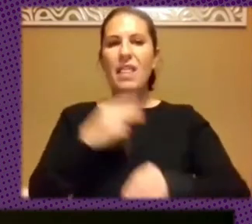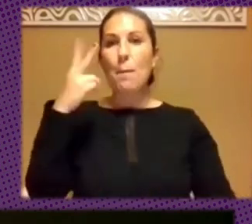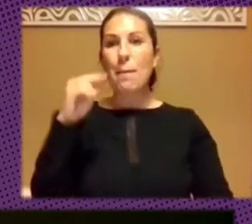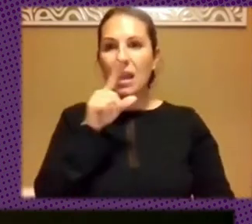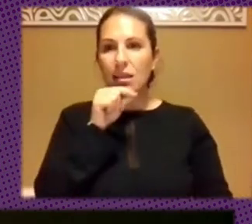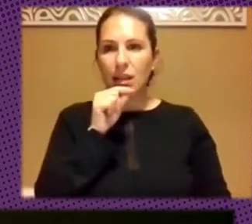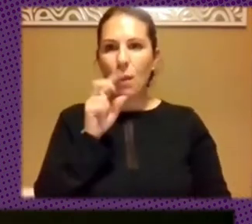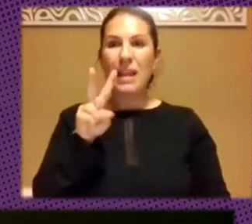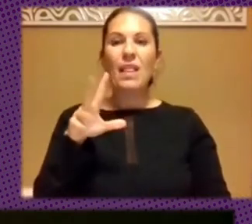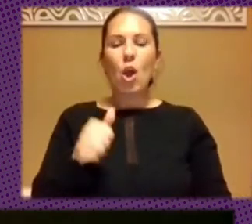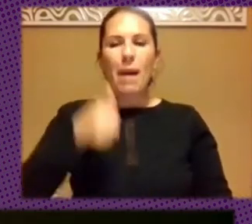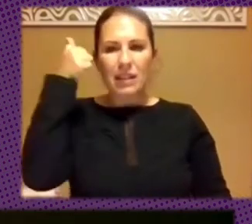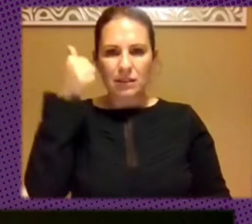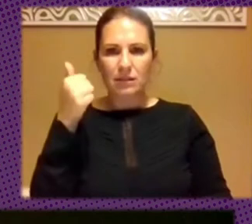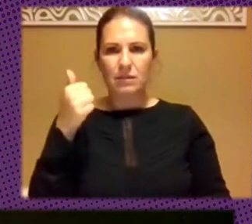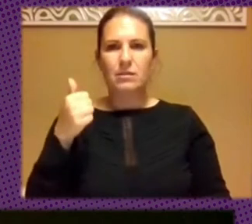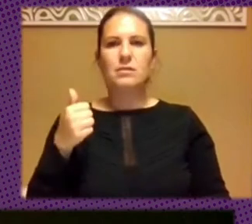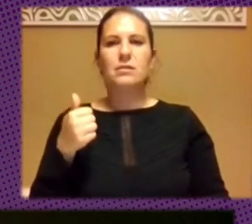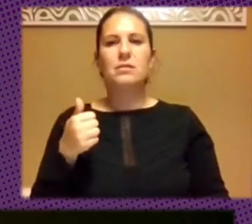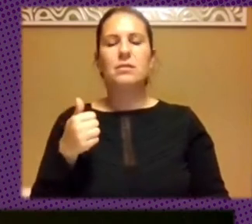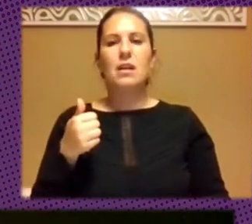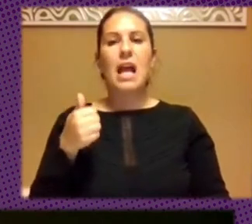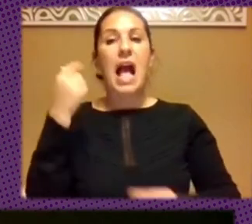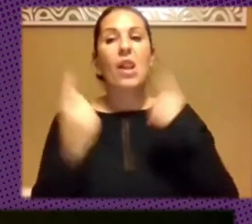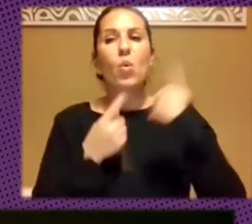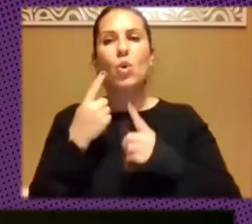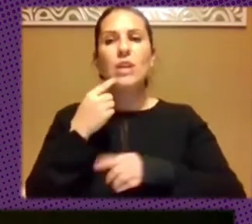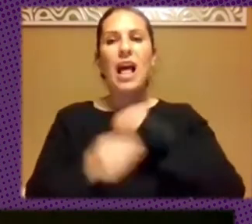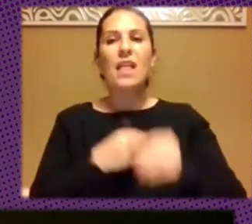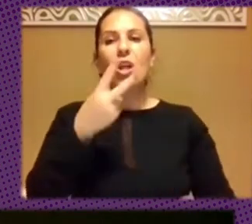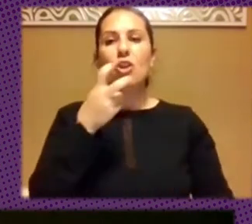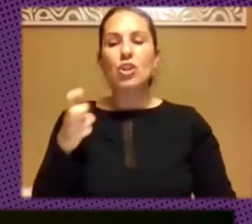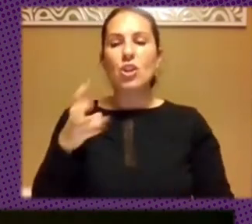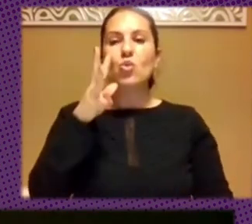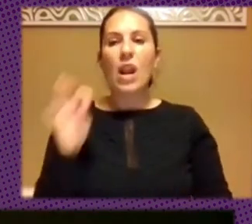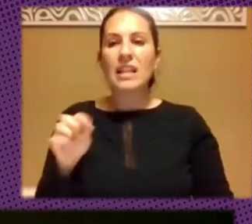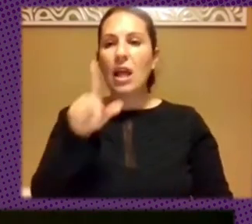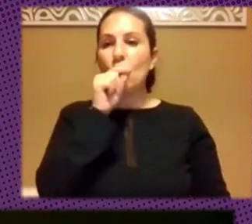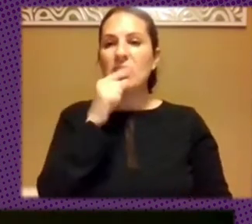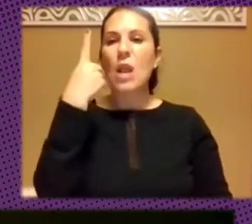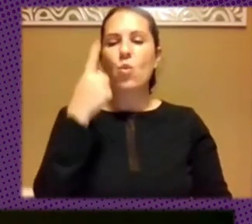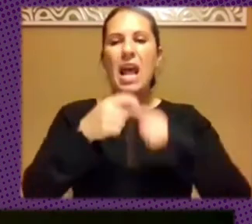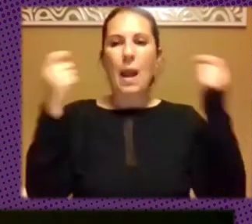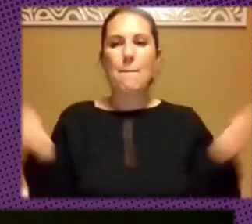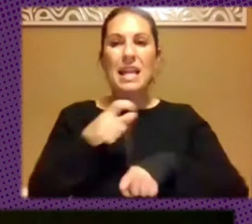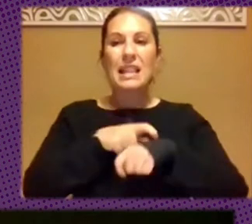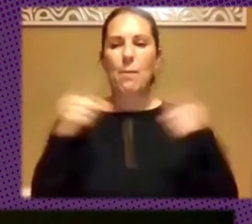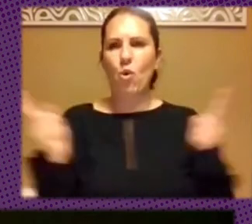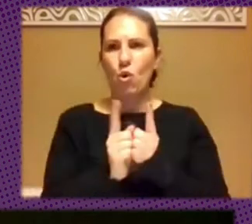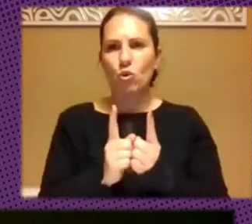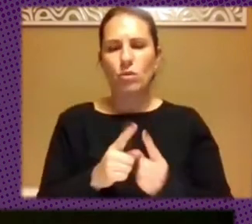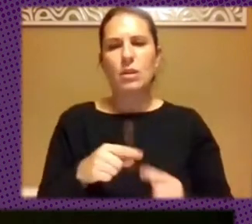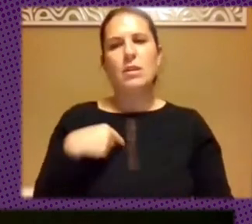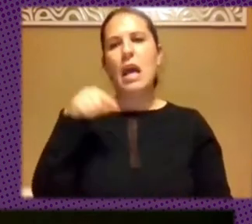más de veinticinco tweets. Y aún hay algunos que hacían doscientos cuarenta tweets en una campaña en un tiempo muy limitado. Entonces, eso